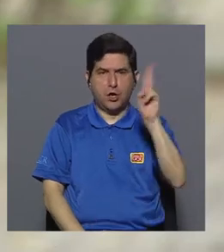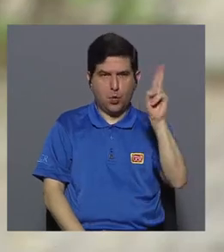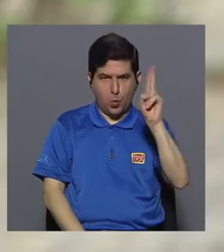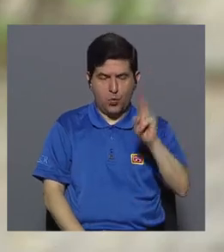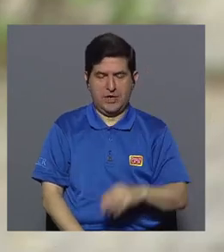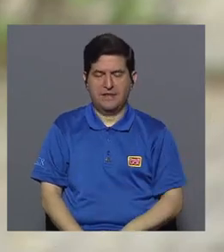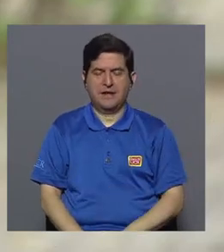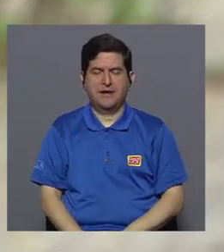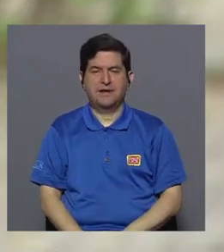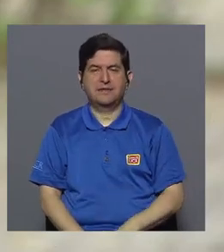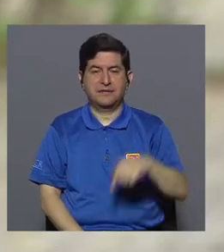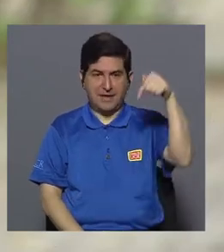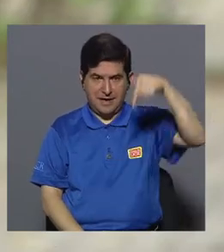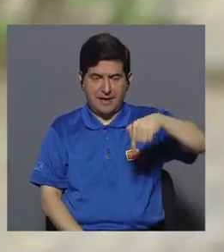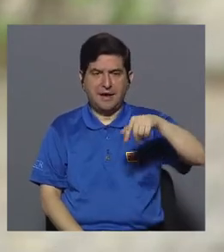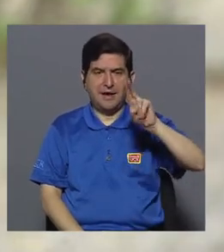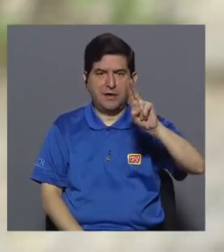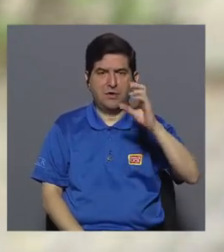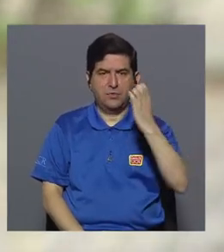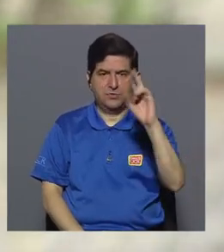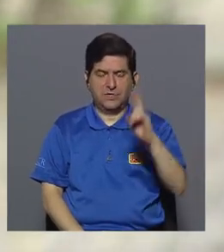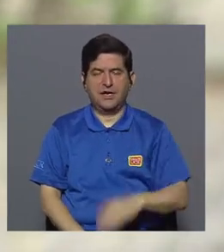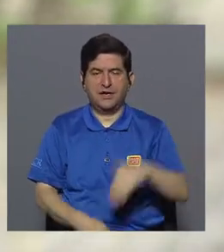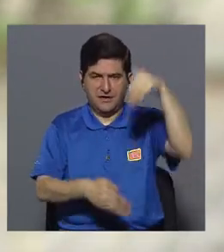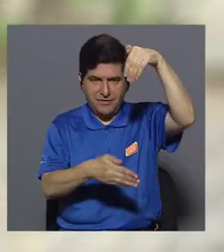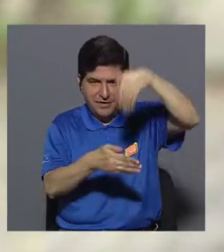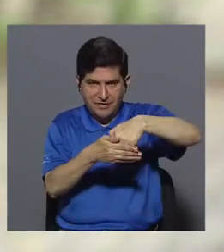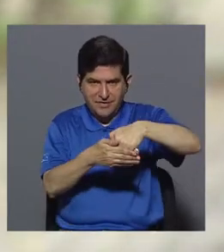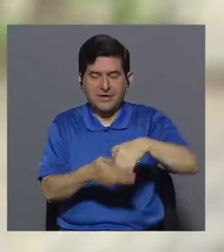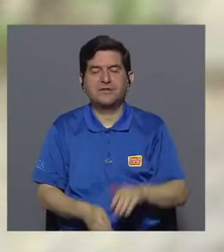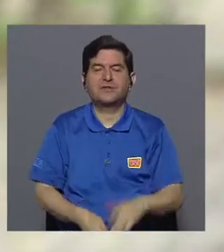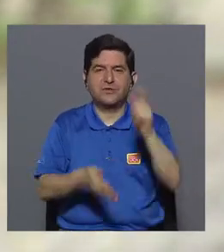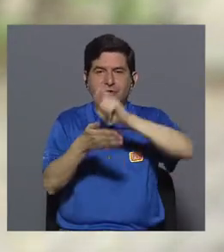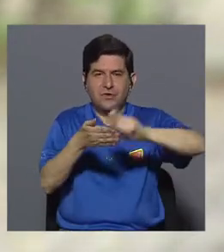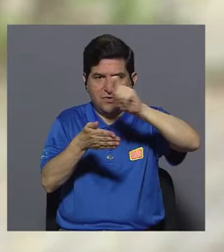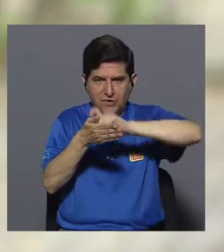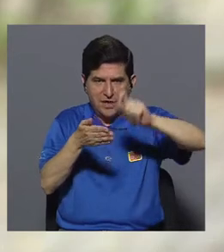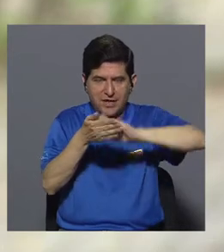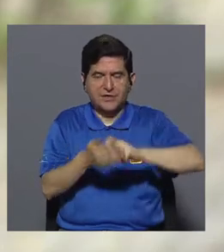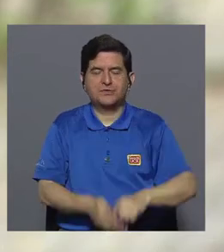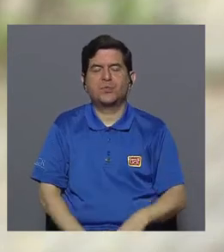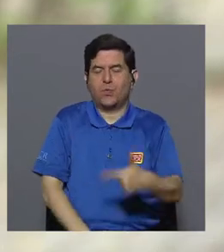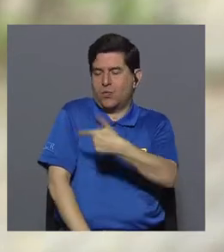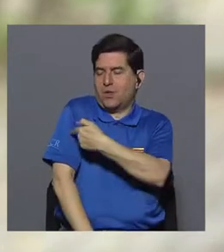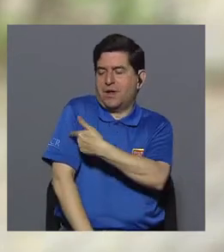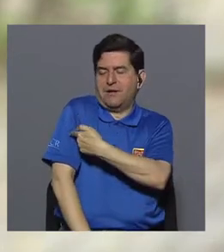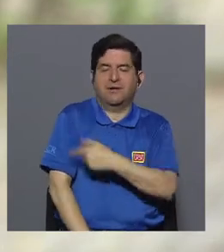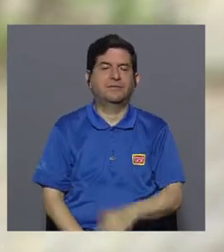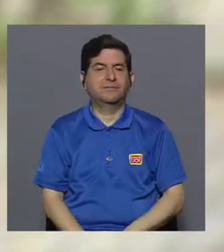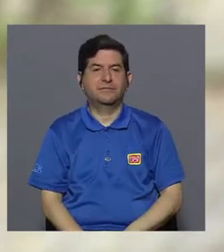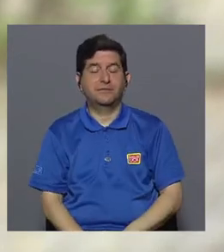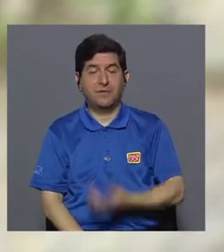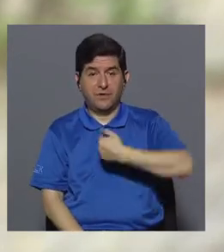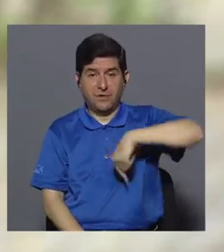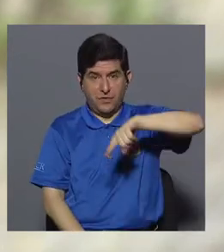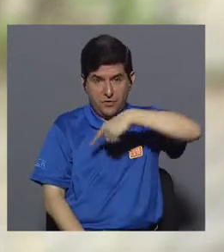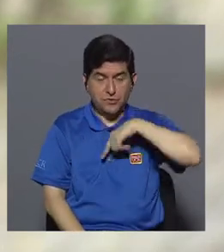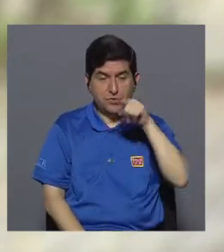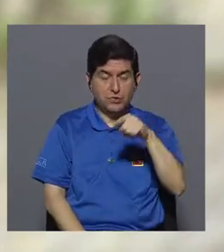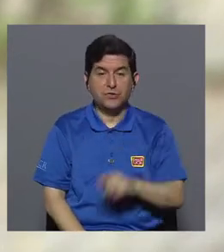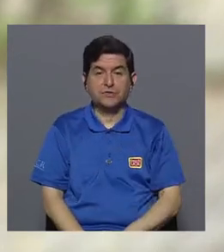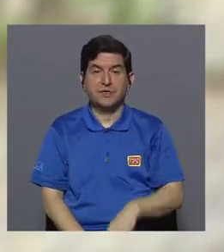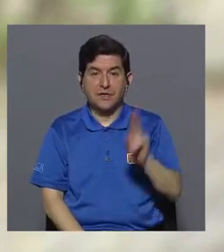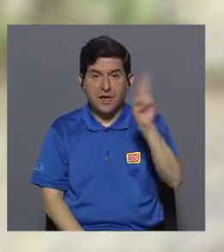la unidad PRECIT, este, UCR, es una unidad que está adscrita a la escuela de enfermería, este, y como pertenecemos